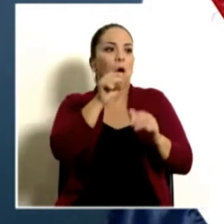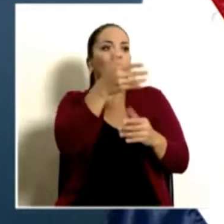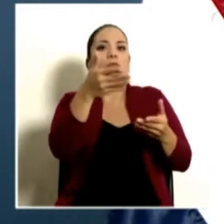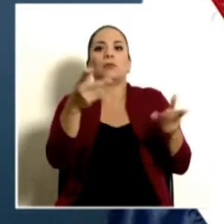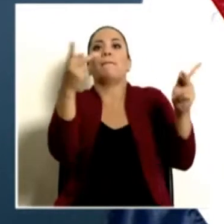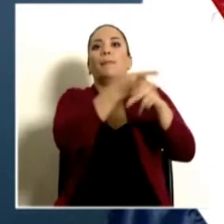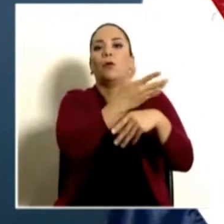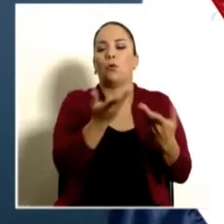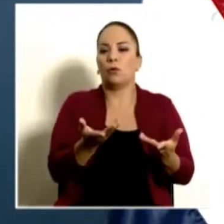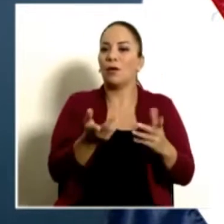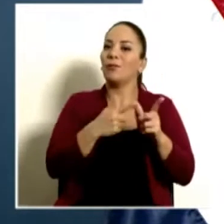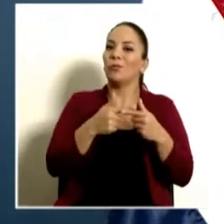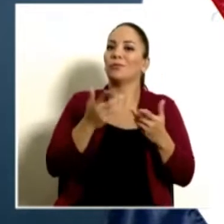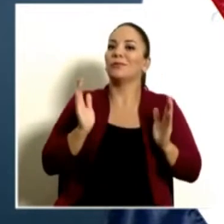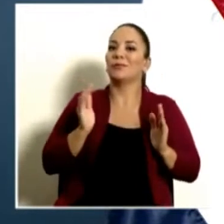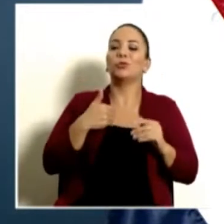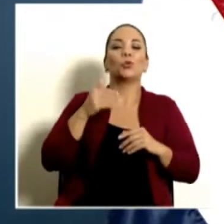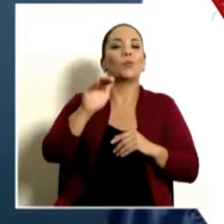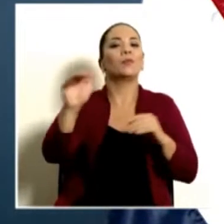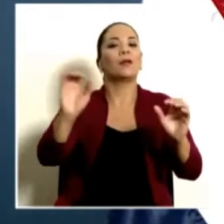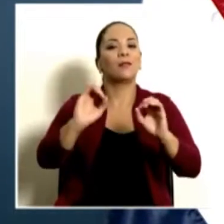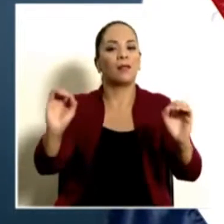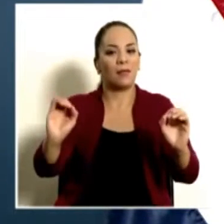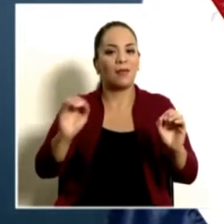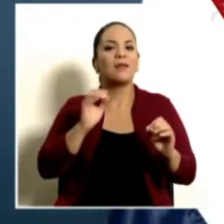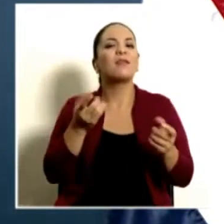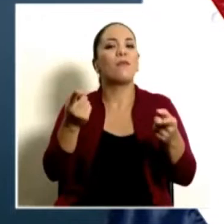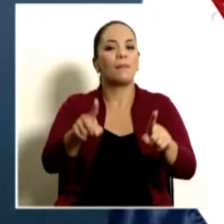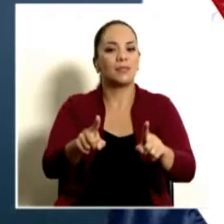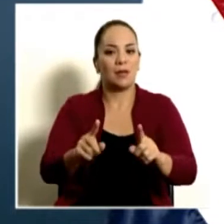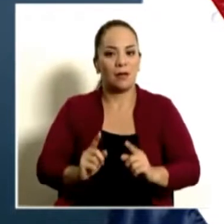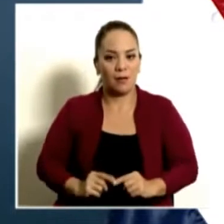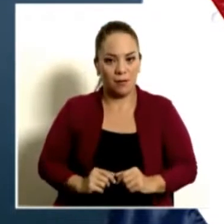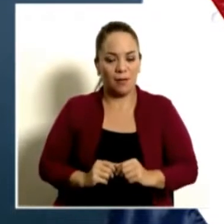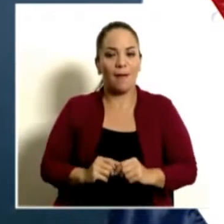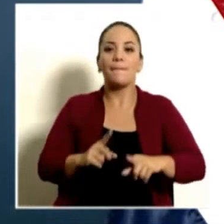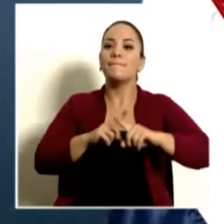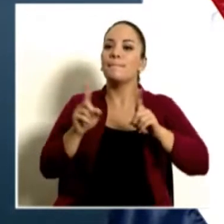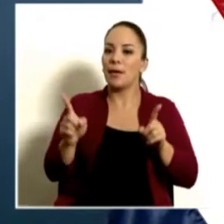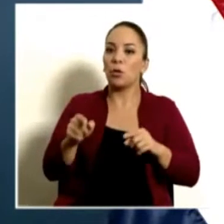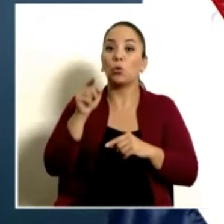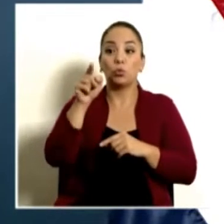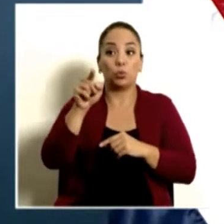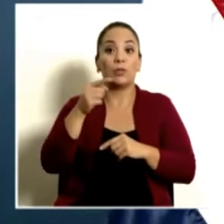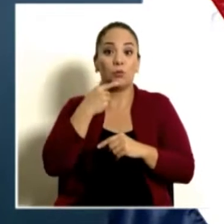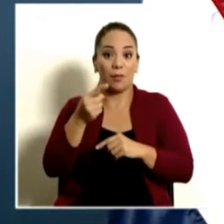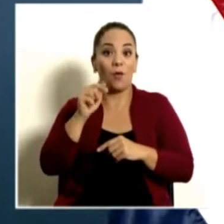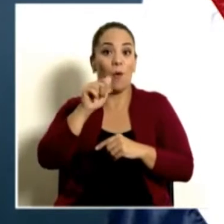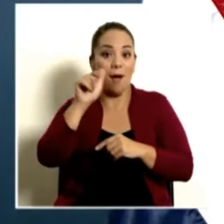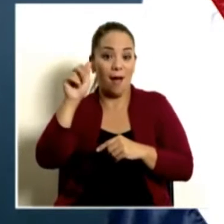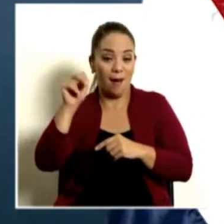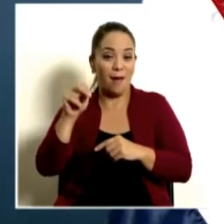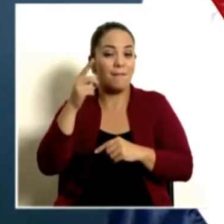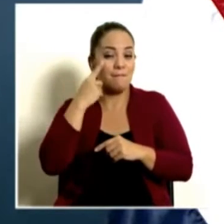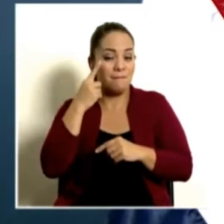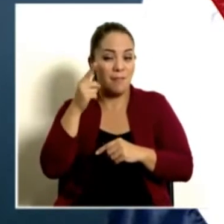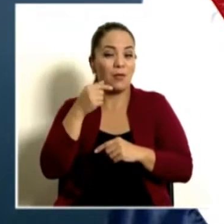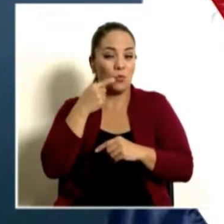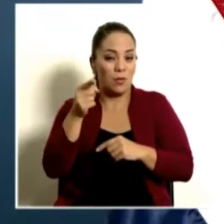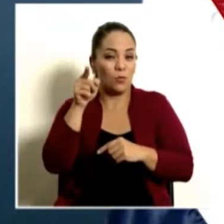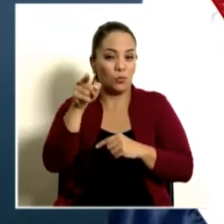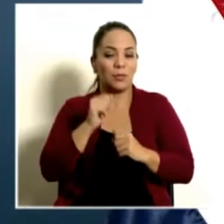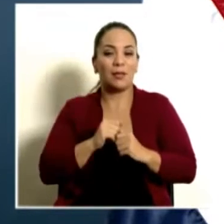advertirle a nadie que es lo que va a pasar, porque no vale la pena, pero tenga la seguridad, don Alan, de que ahí hay elementos